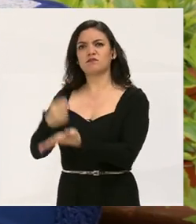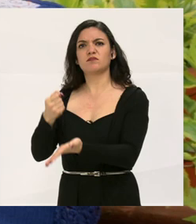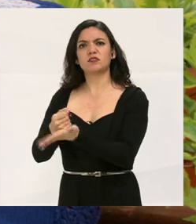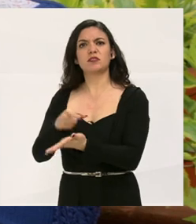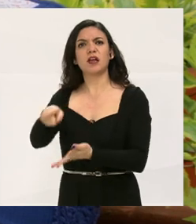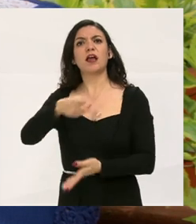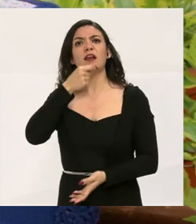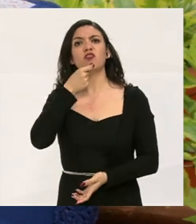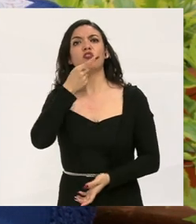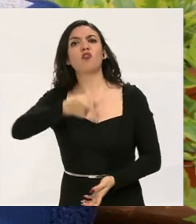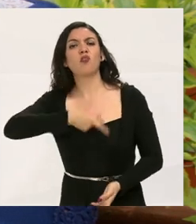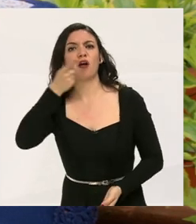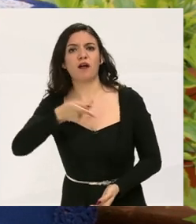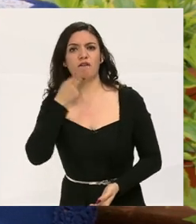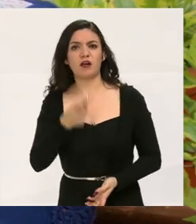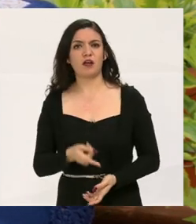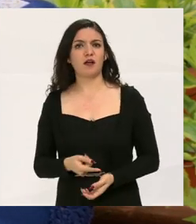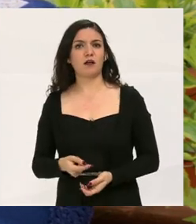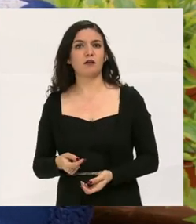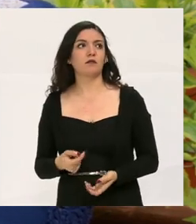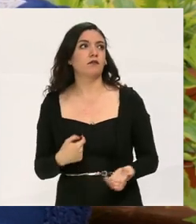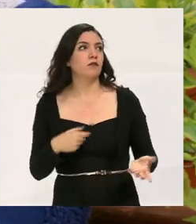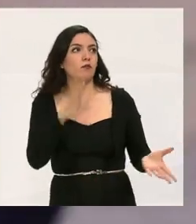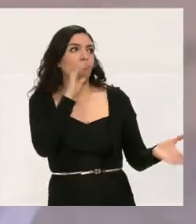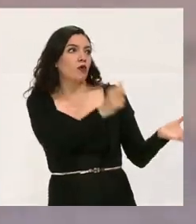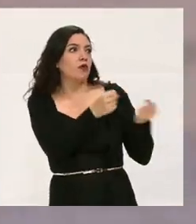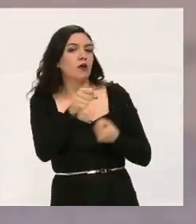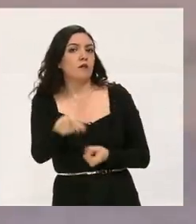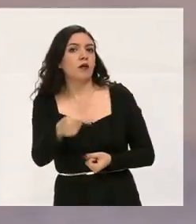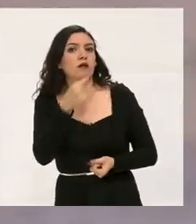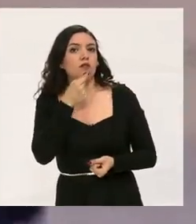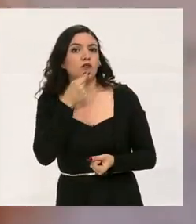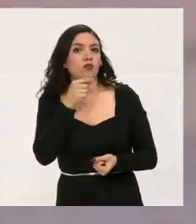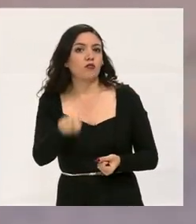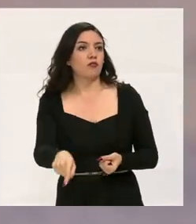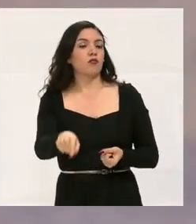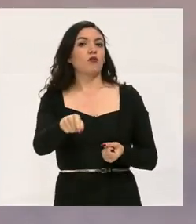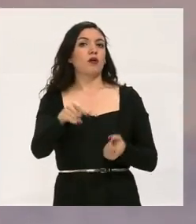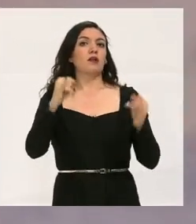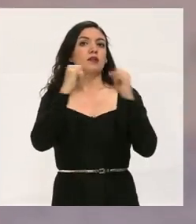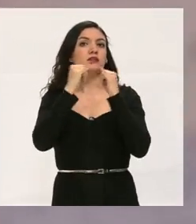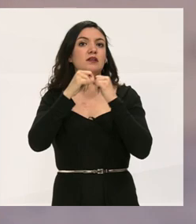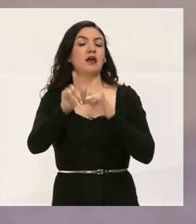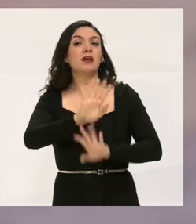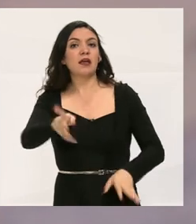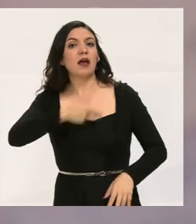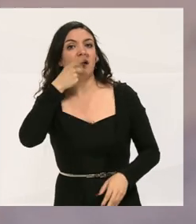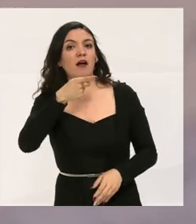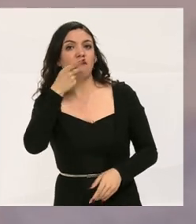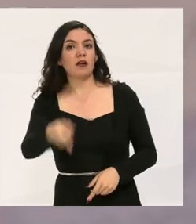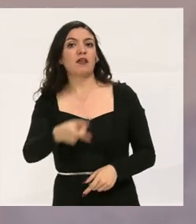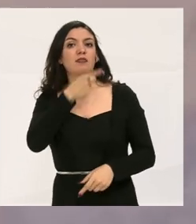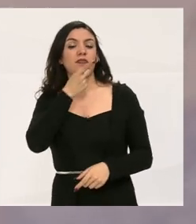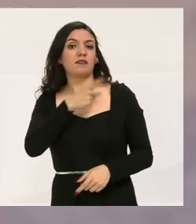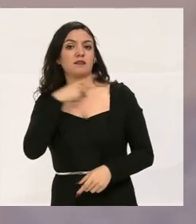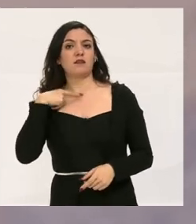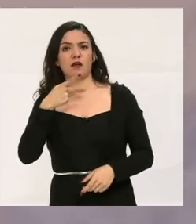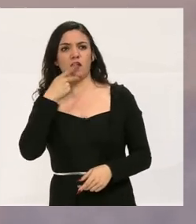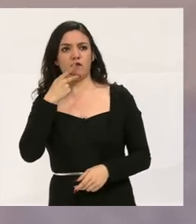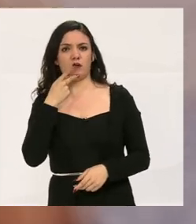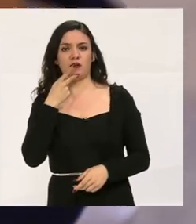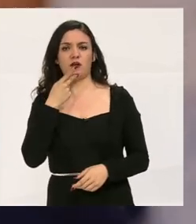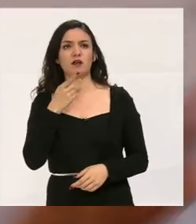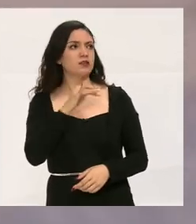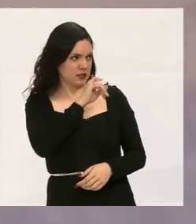directora me exige que el niño habla, entonces me dice, sabes que que no lo puedo tener aquí, porque a el instituto me exige que el niño ya hable, que ya